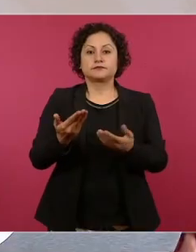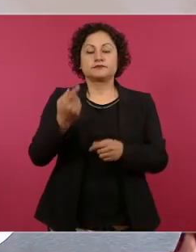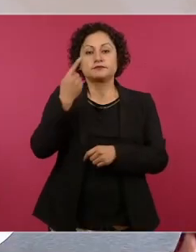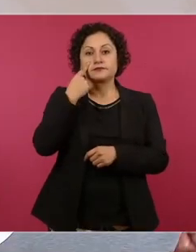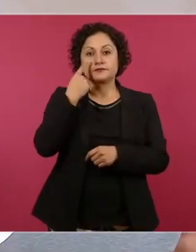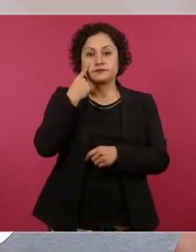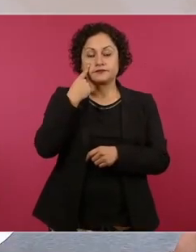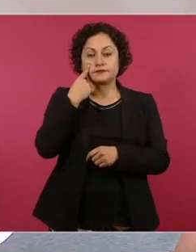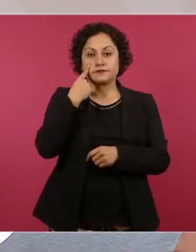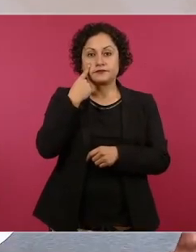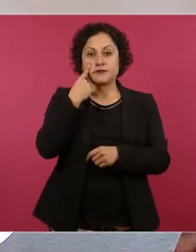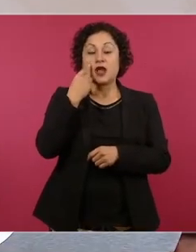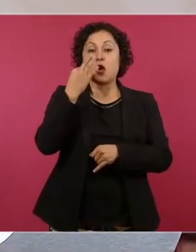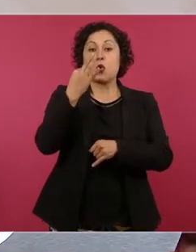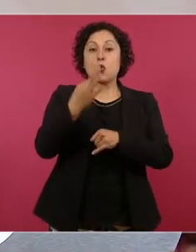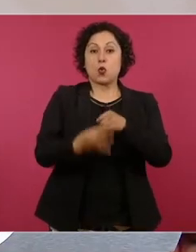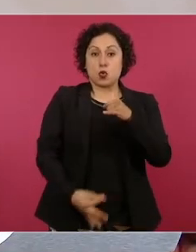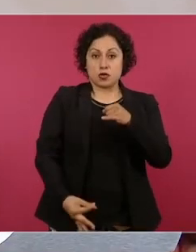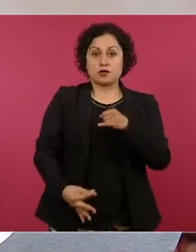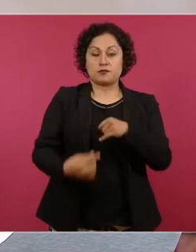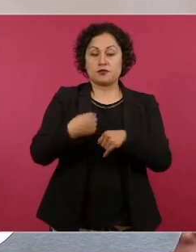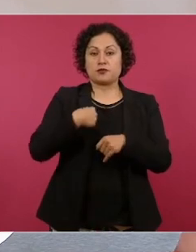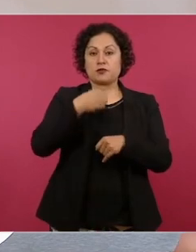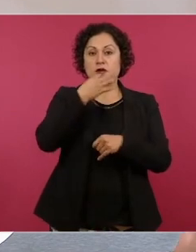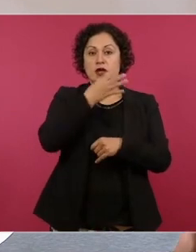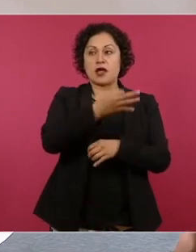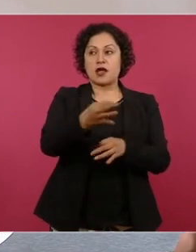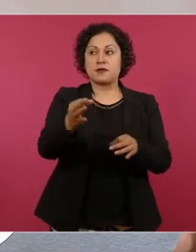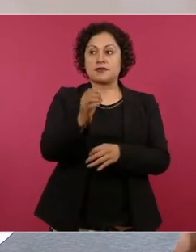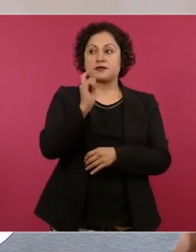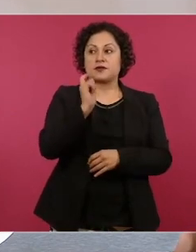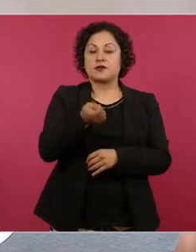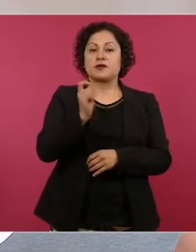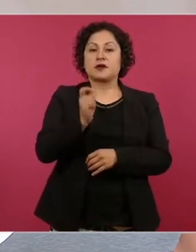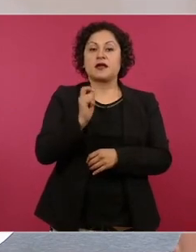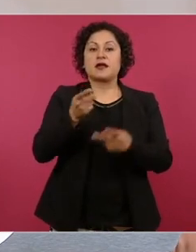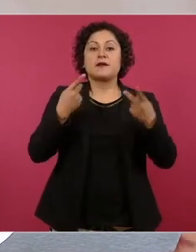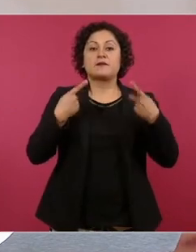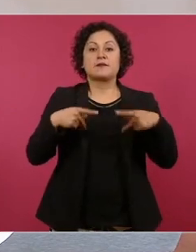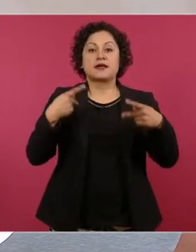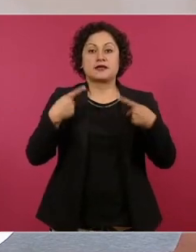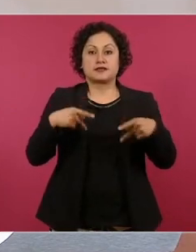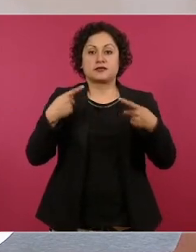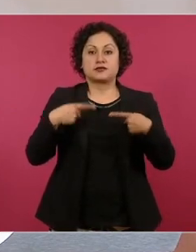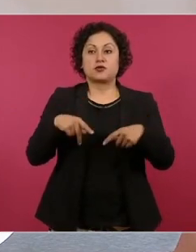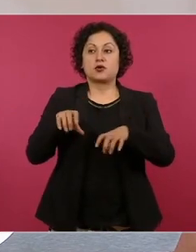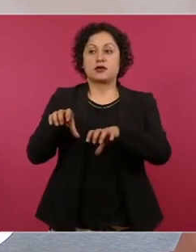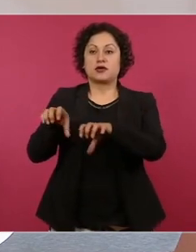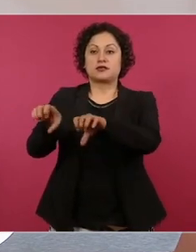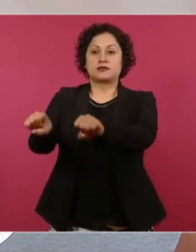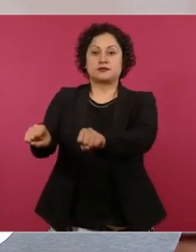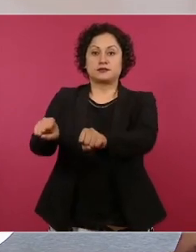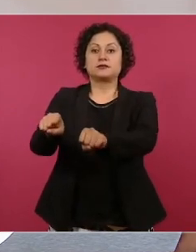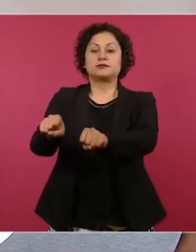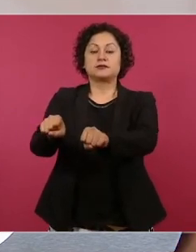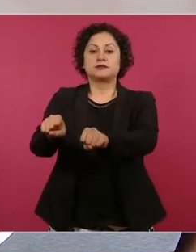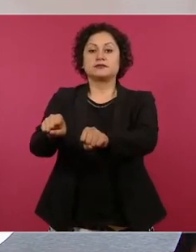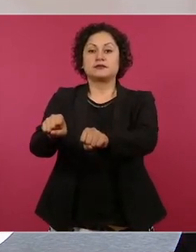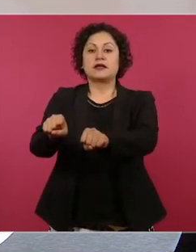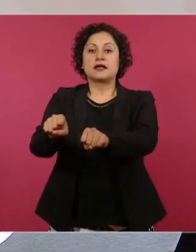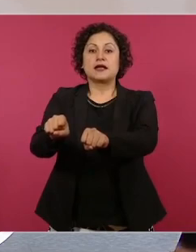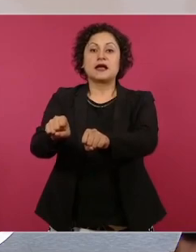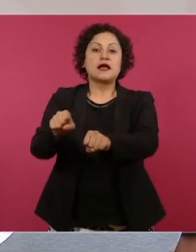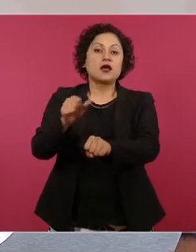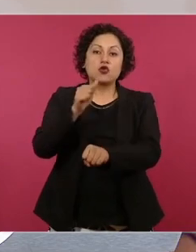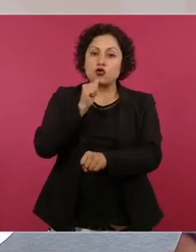las personas privadas de la libertad no sentenciadas emitirán su voto para